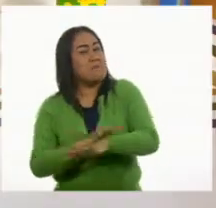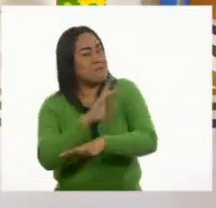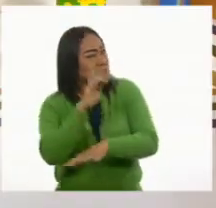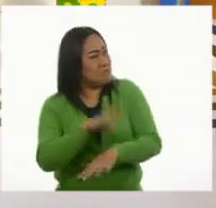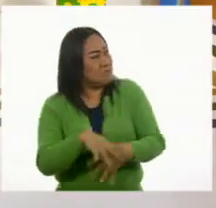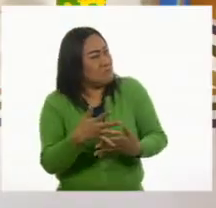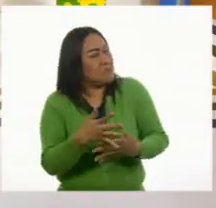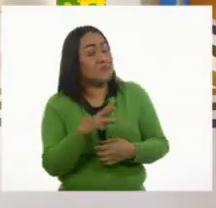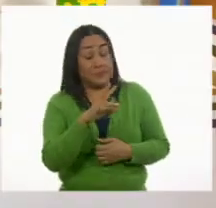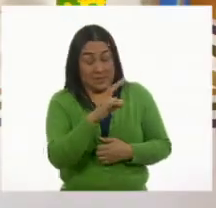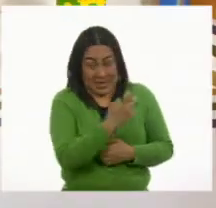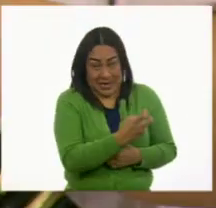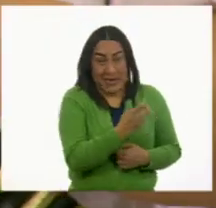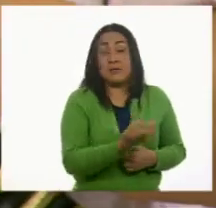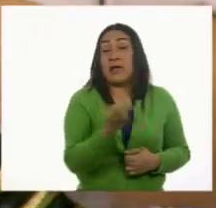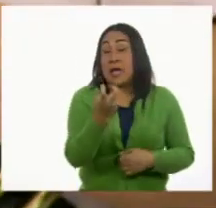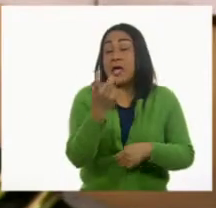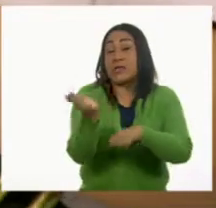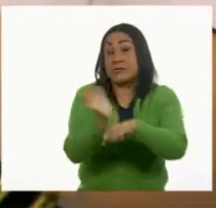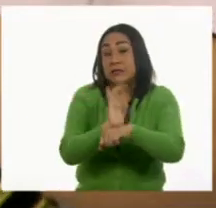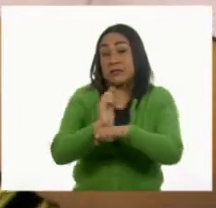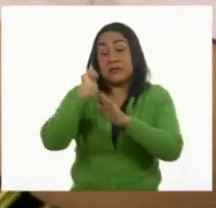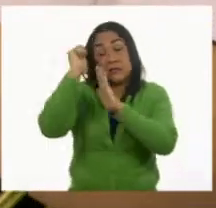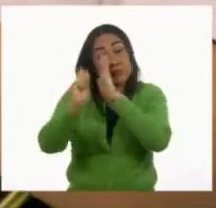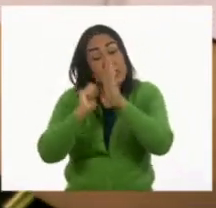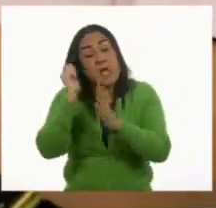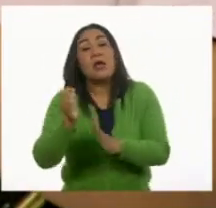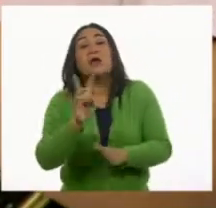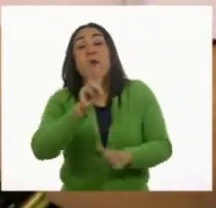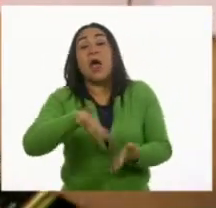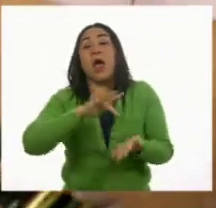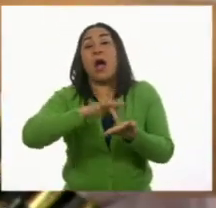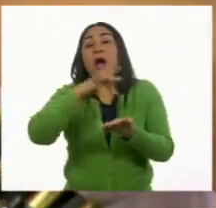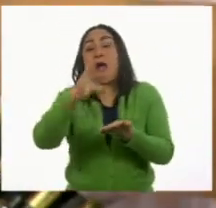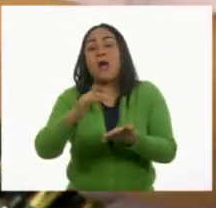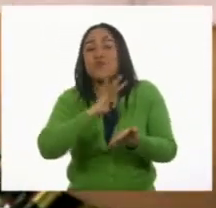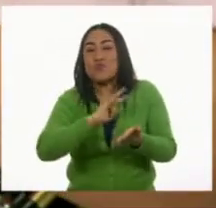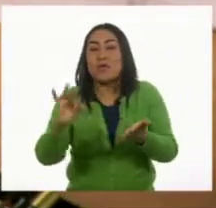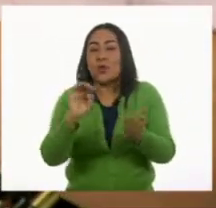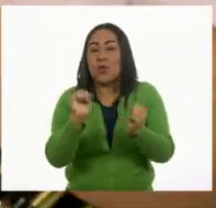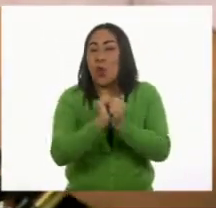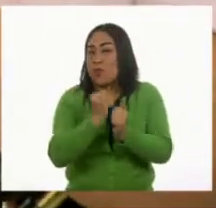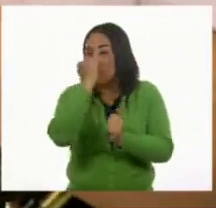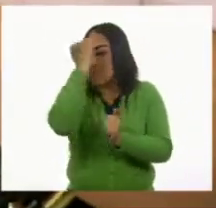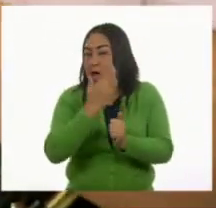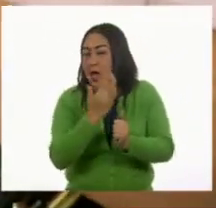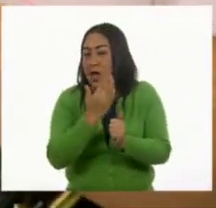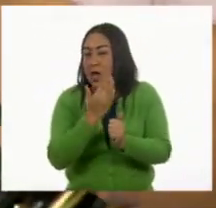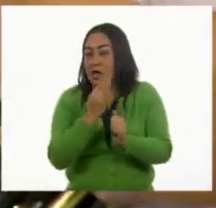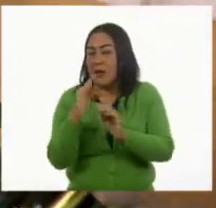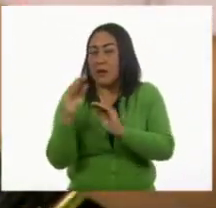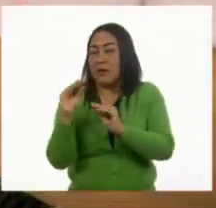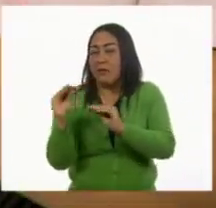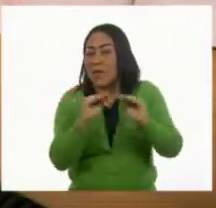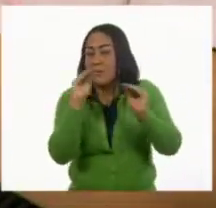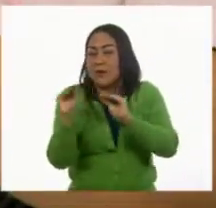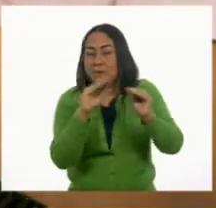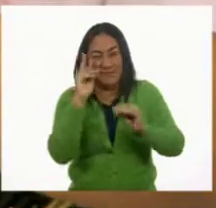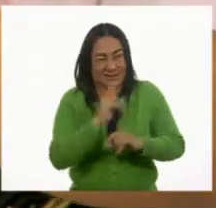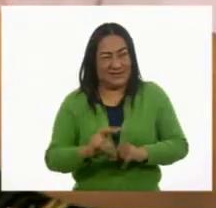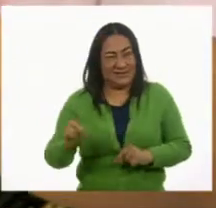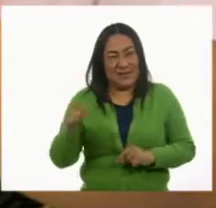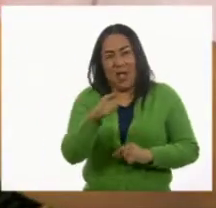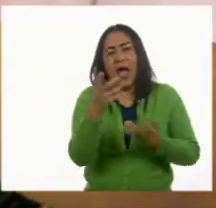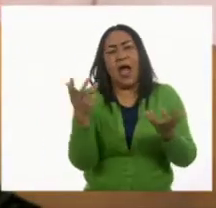Así es, Pilar. Mira, el cine se puede hacer gracias a los movimientos de las imágenes. Ustedes en casa pueden experimentar con